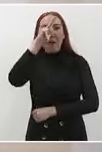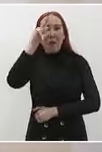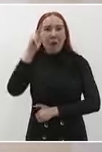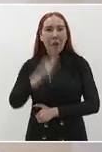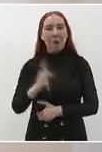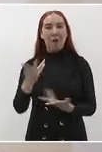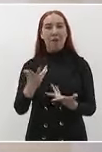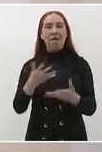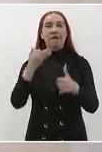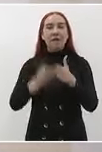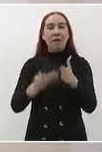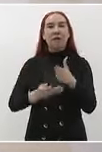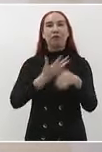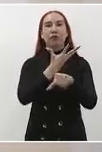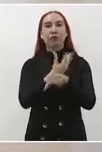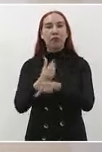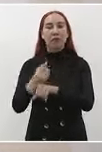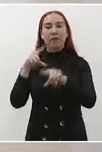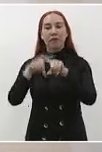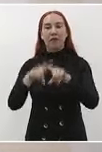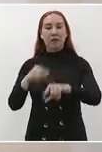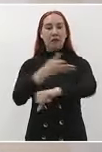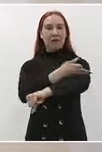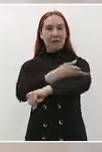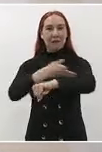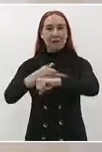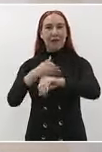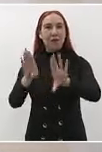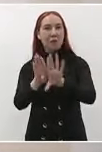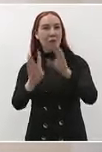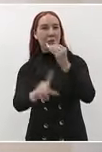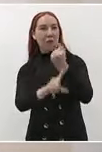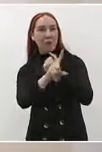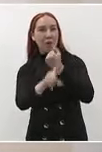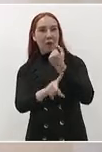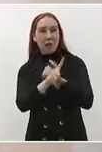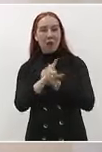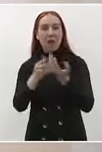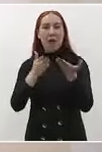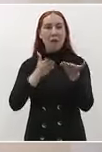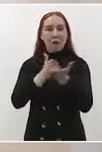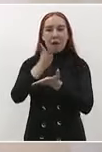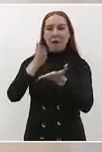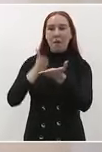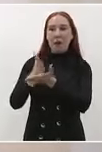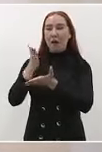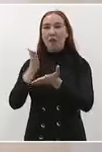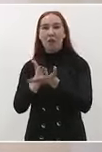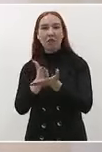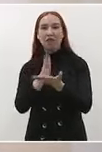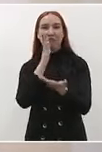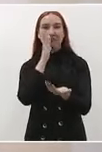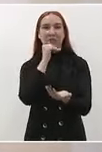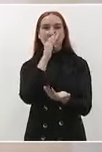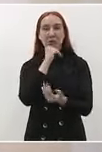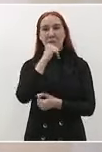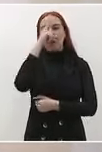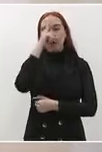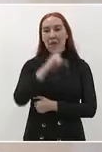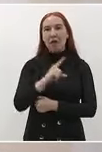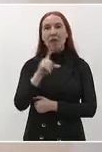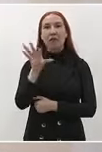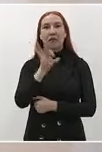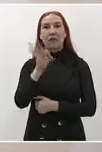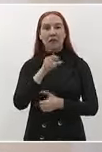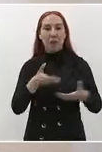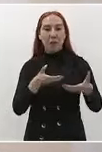nuestros pueblos originarios atravesaban con dificultad para llegar a las carreteras y trasladarse a los hospitales.